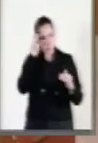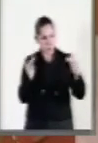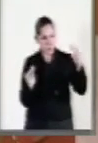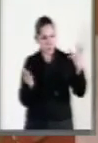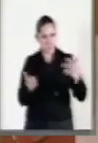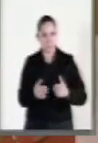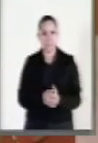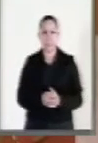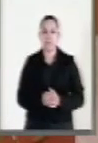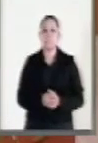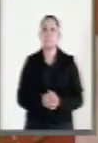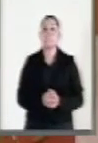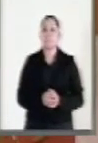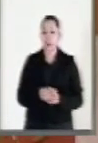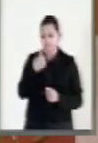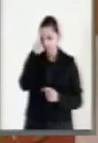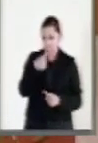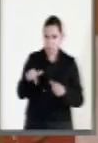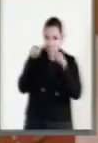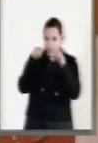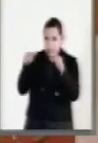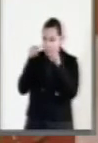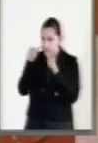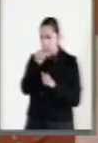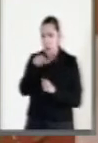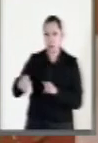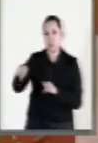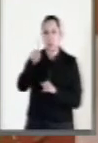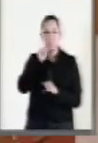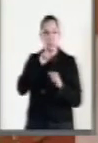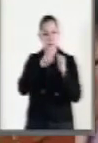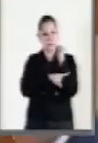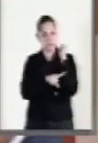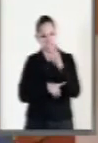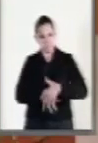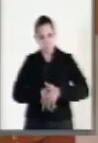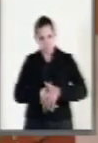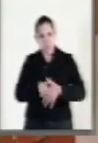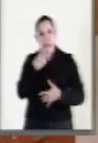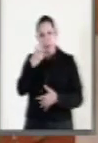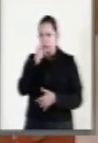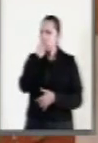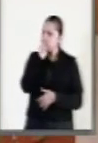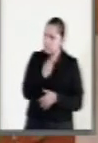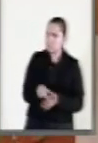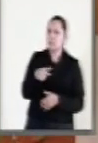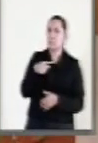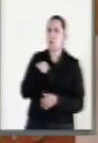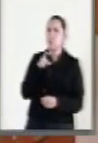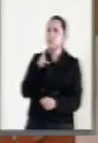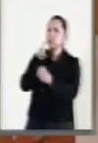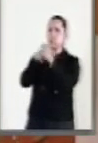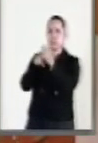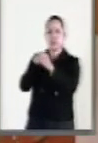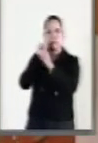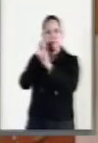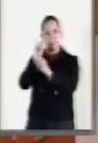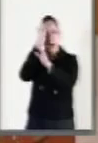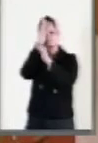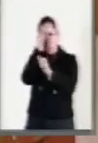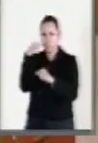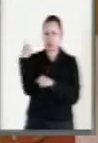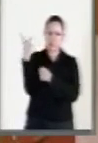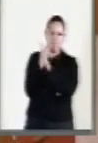La mejora a salud materna es un compromiso dentro de los objetivos del desarrollo del milenio adoptado por la comunidad internacional